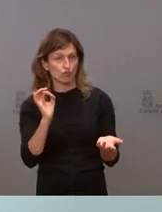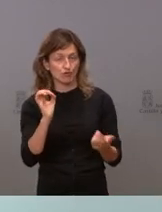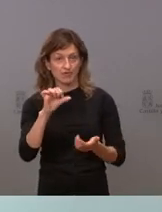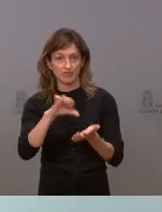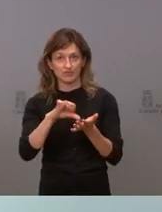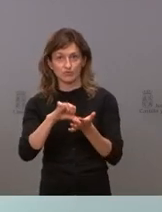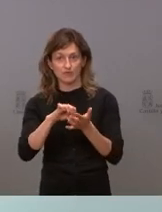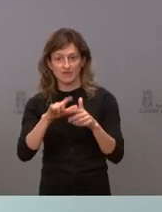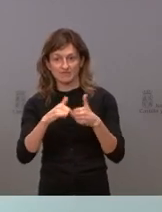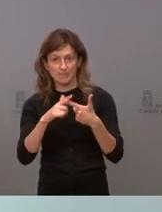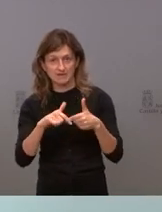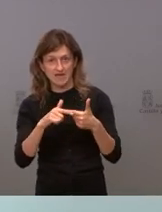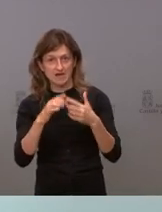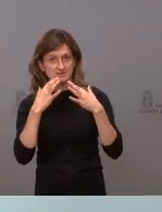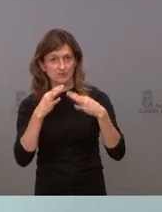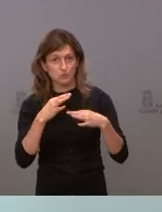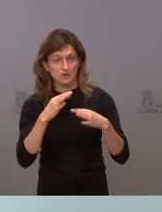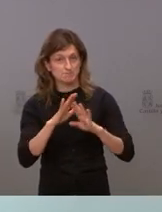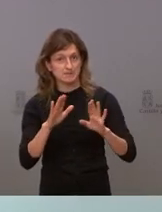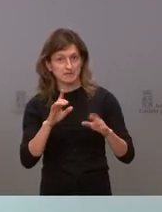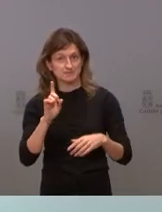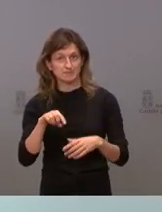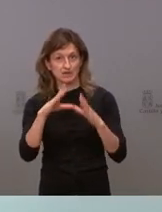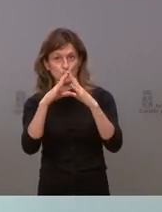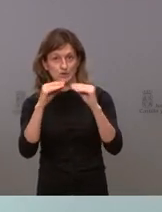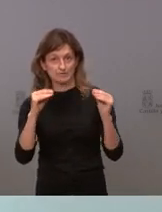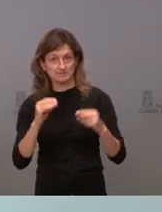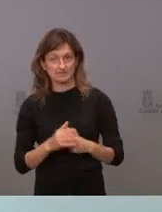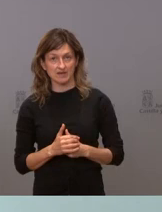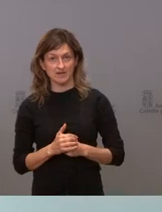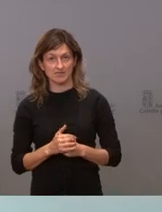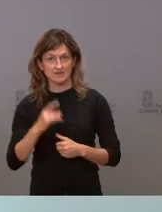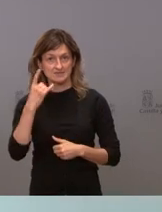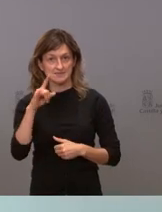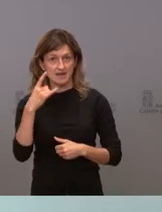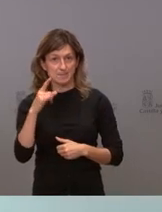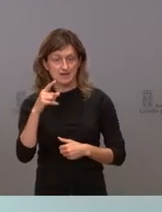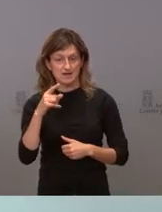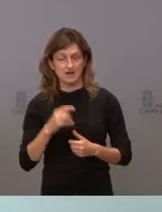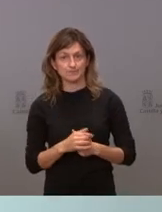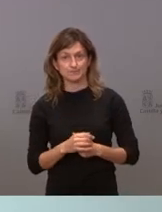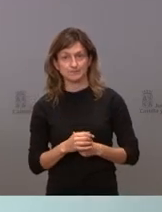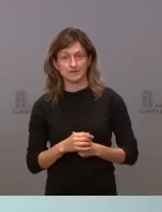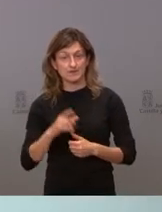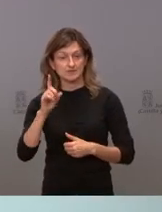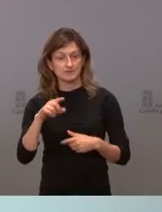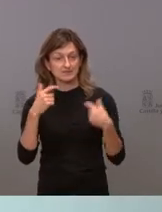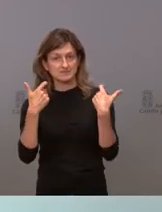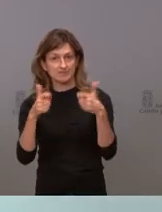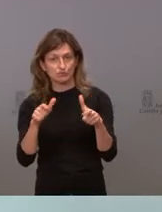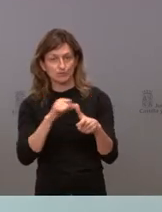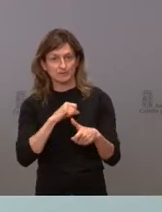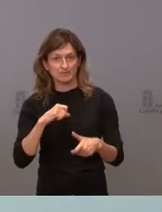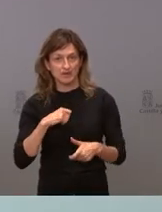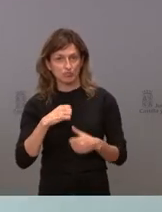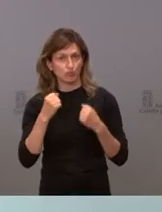familiar segura sino por la universidad de Salamanca que vive allí y por el sector privado tan